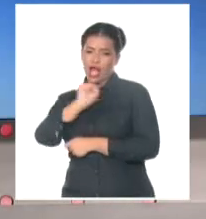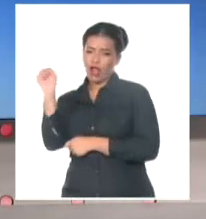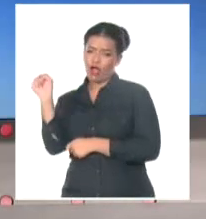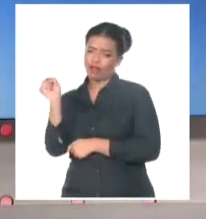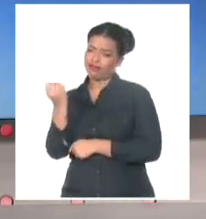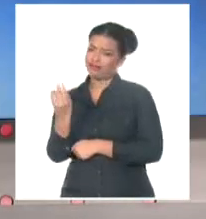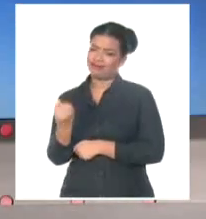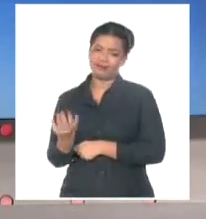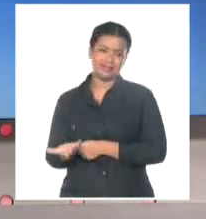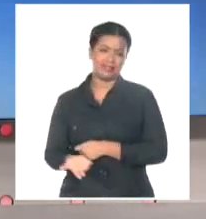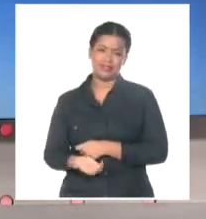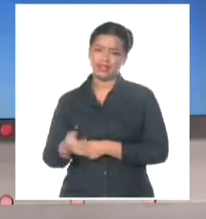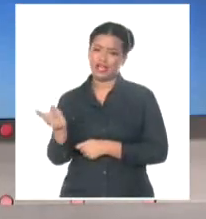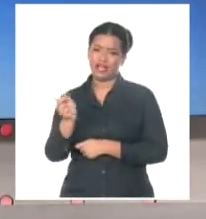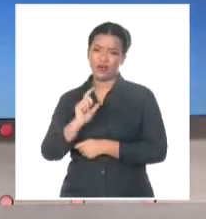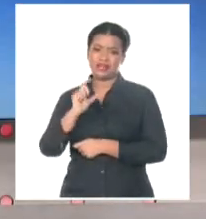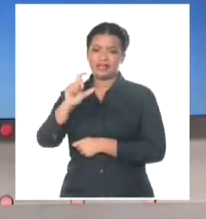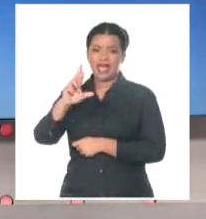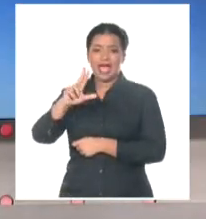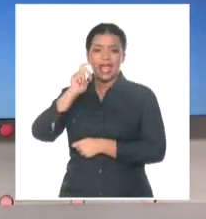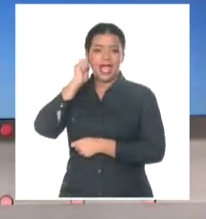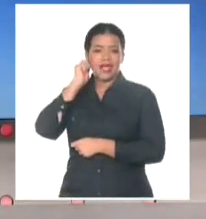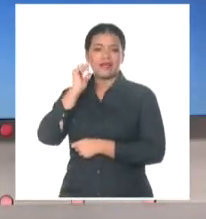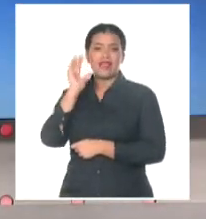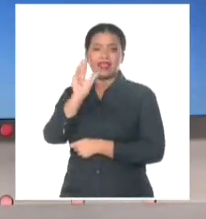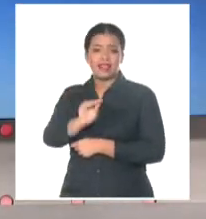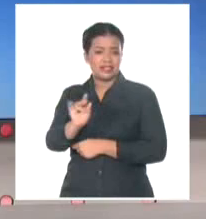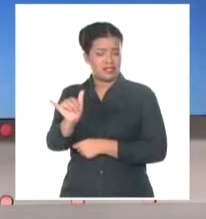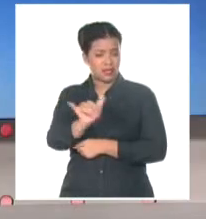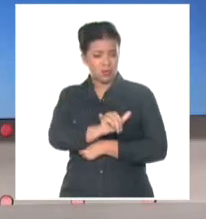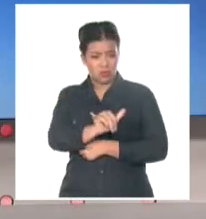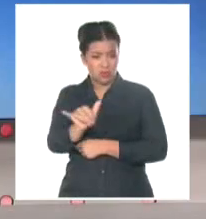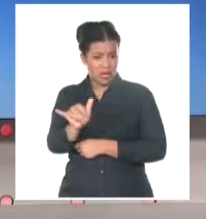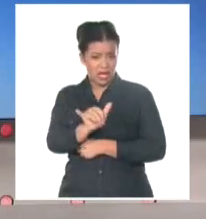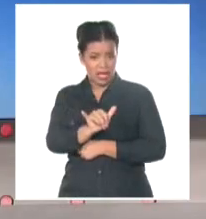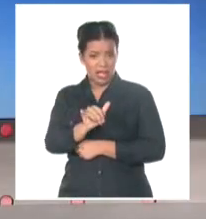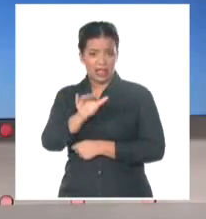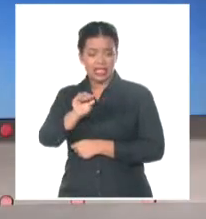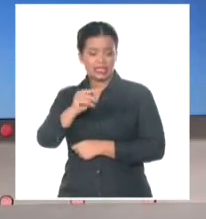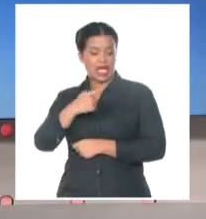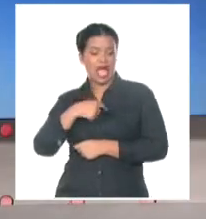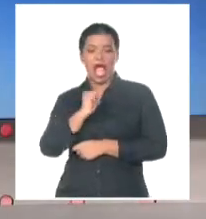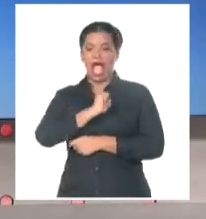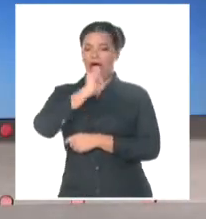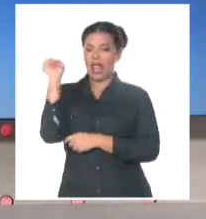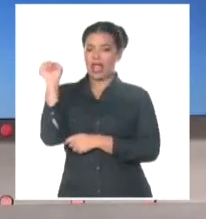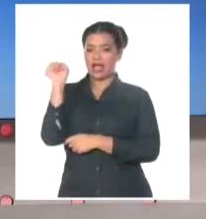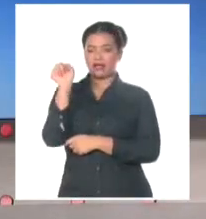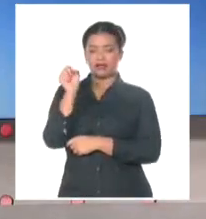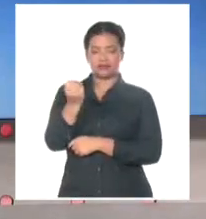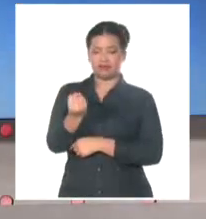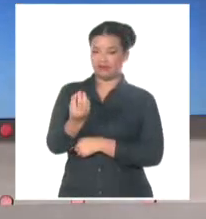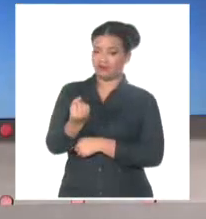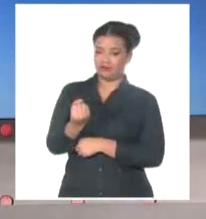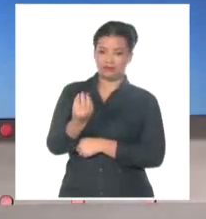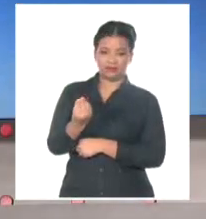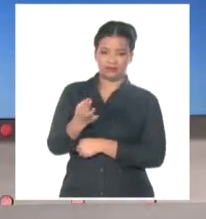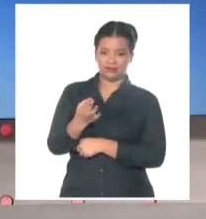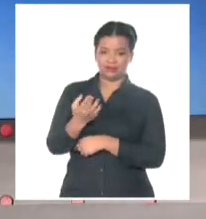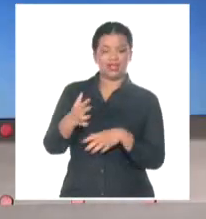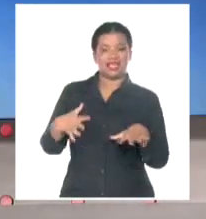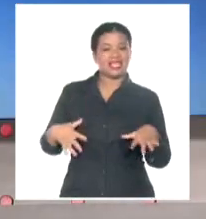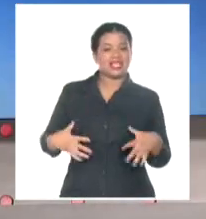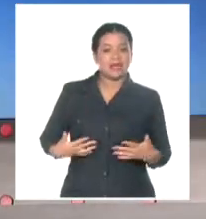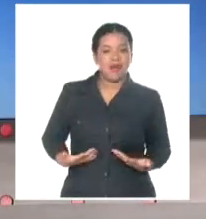Increíblemente, CRF lo está diciendo. No se asuste si lo lee, si lo ve. Algunos medios lo están reflejando. Pero lo que aquí pasa es que la